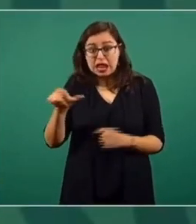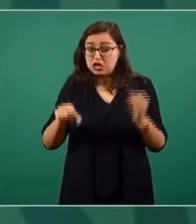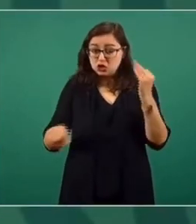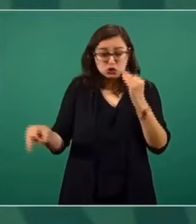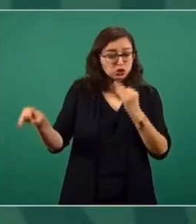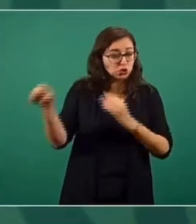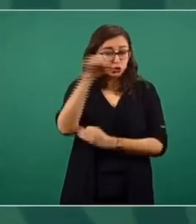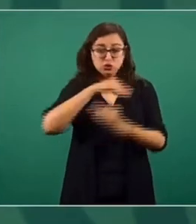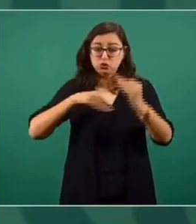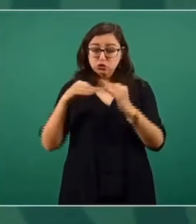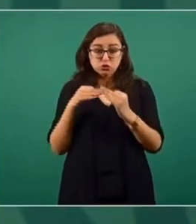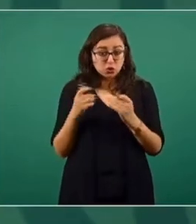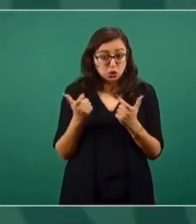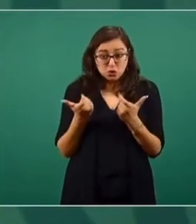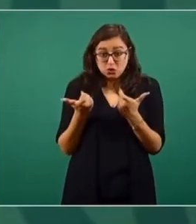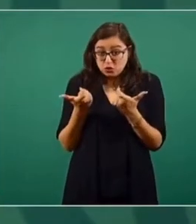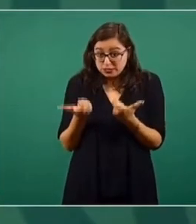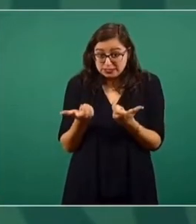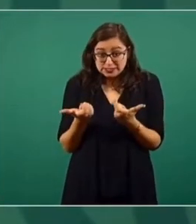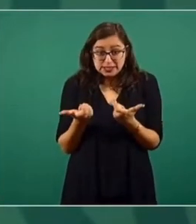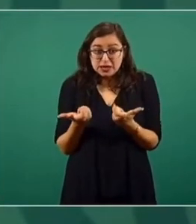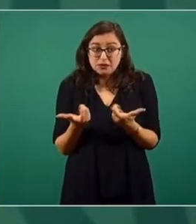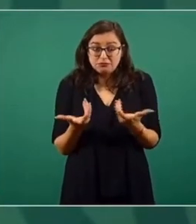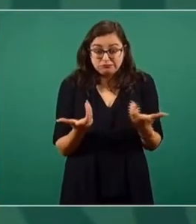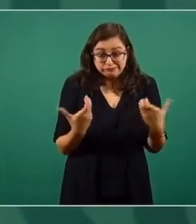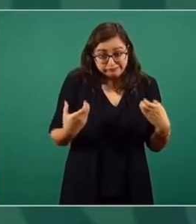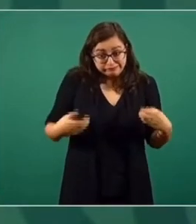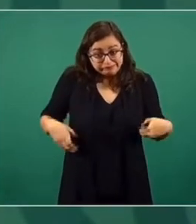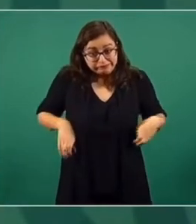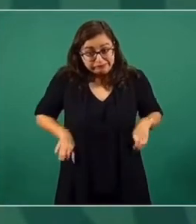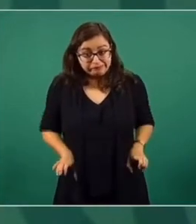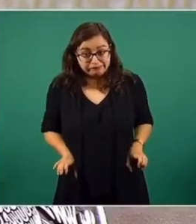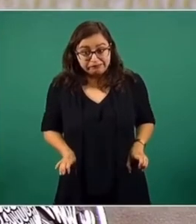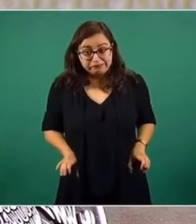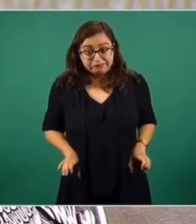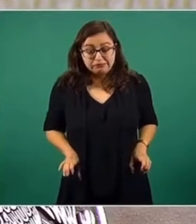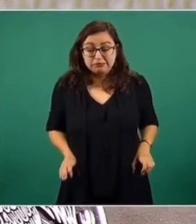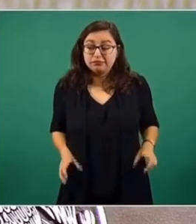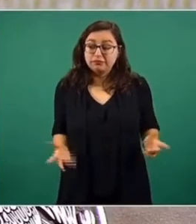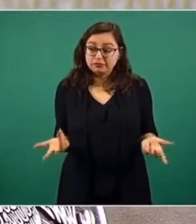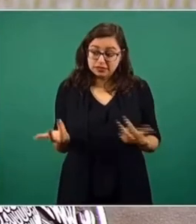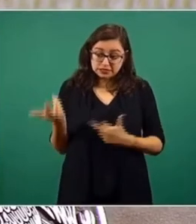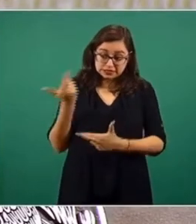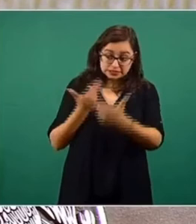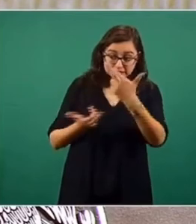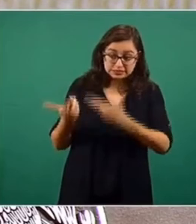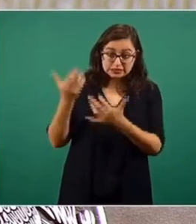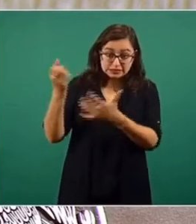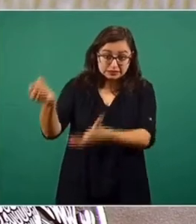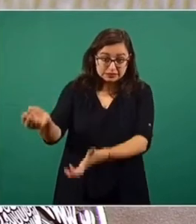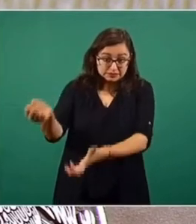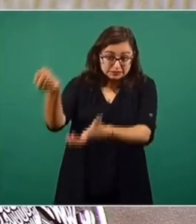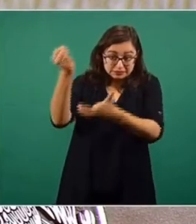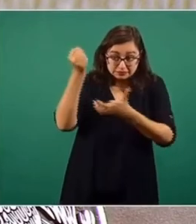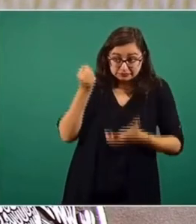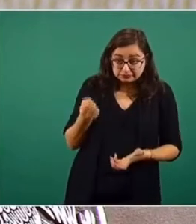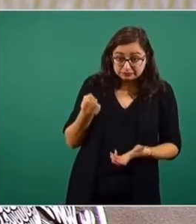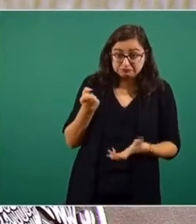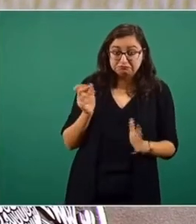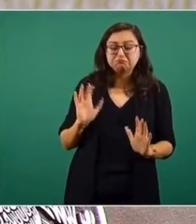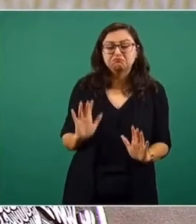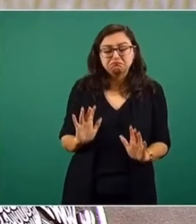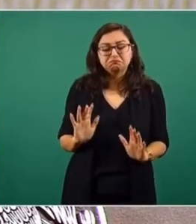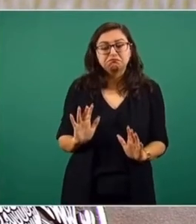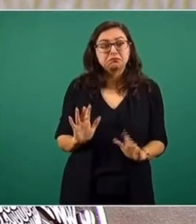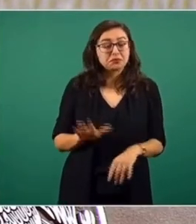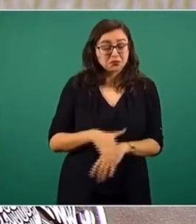pues costó esta planta de nitrogenados que realmente